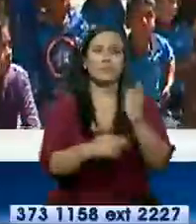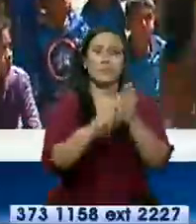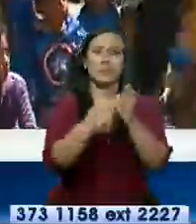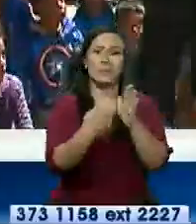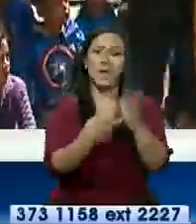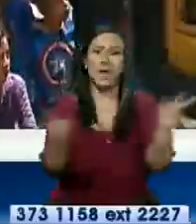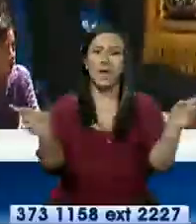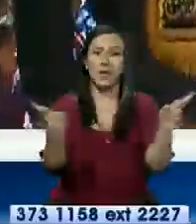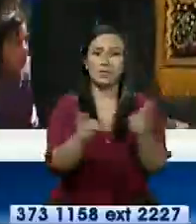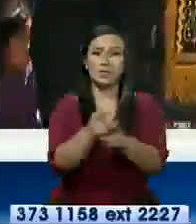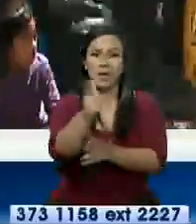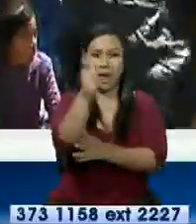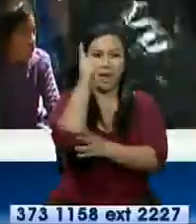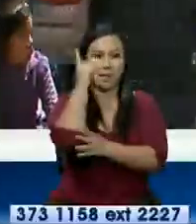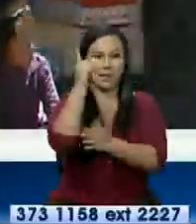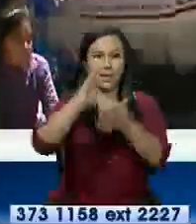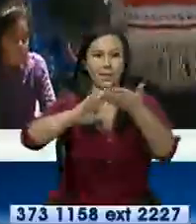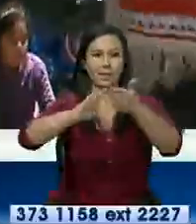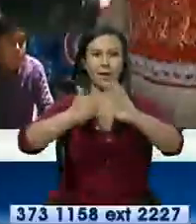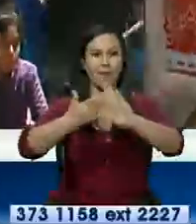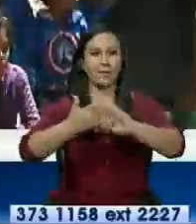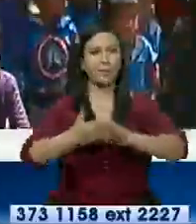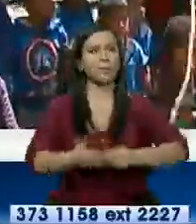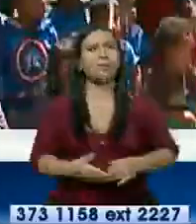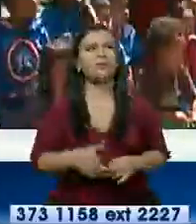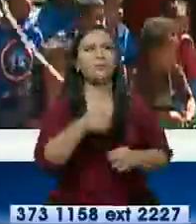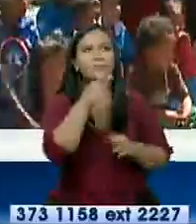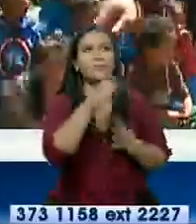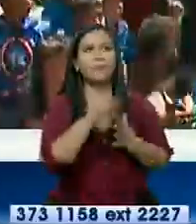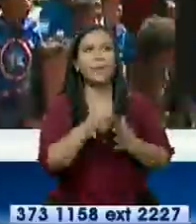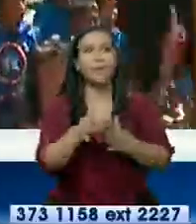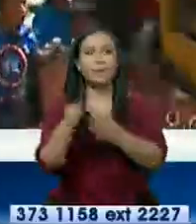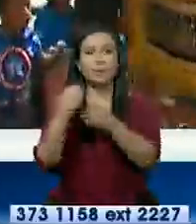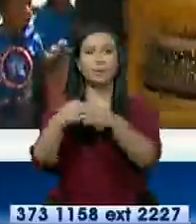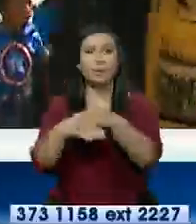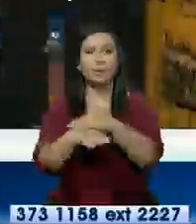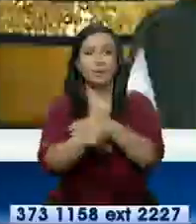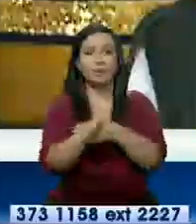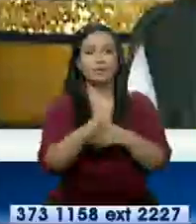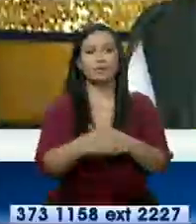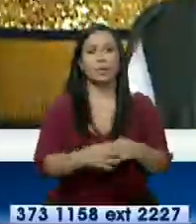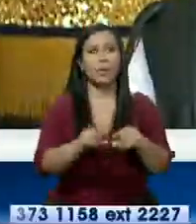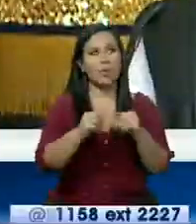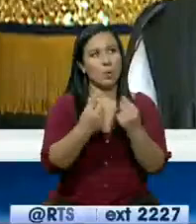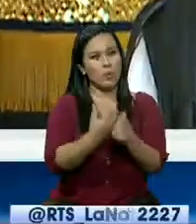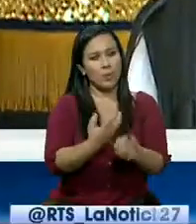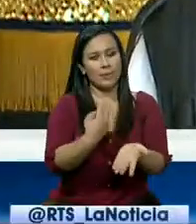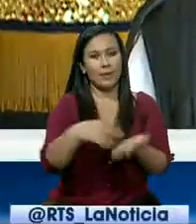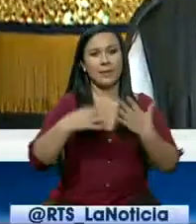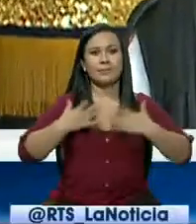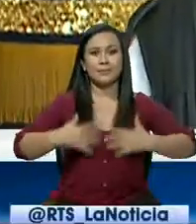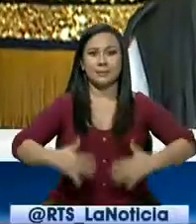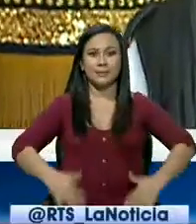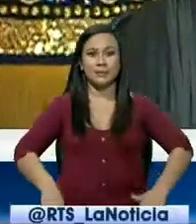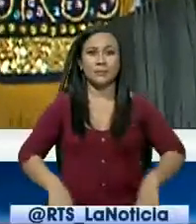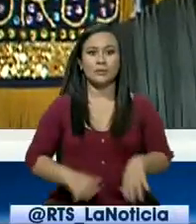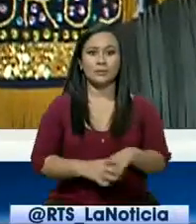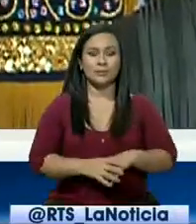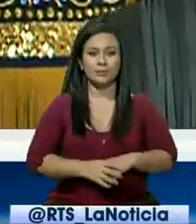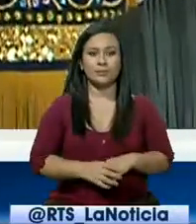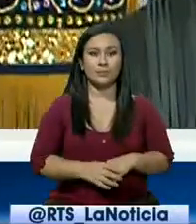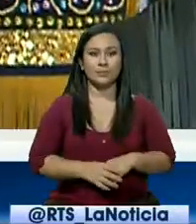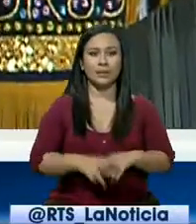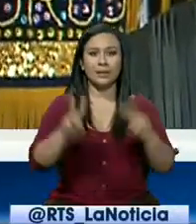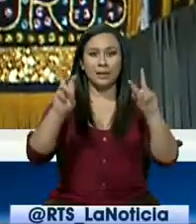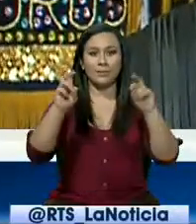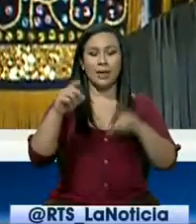el líder de la comunidad que está conduciendo a su grupo de bailadores. ¿Cuál es el traje completo que tiene que tener